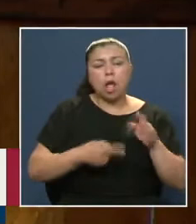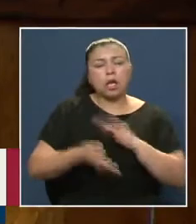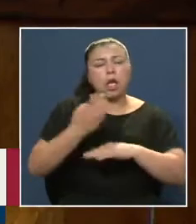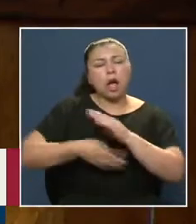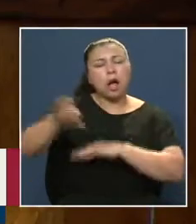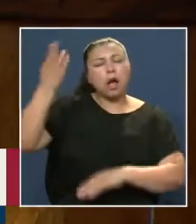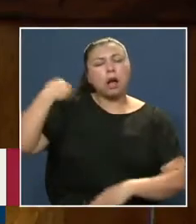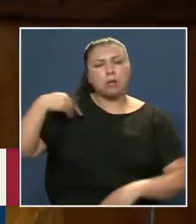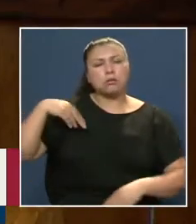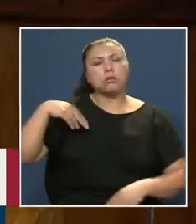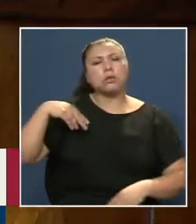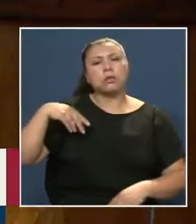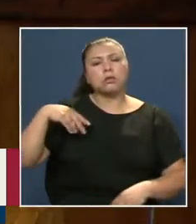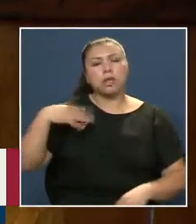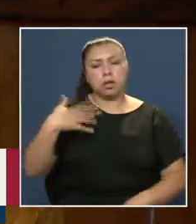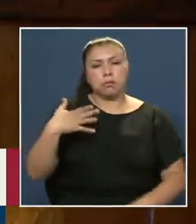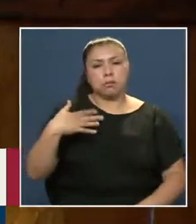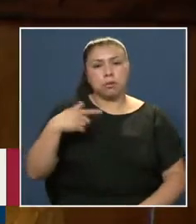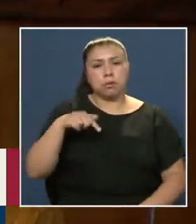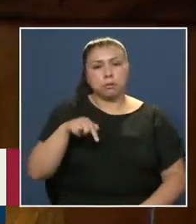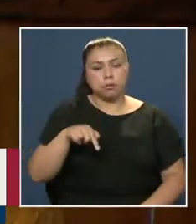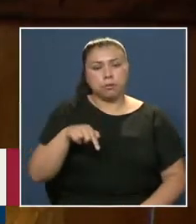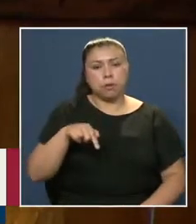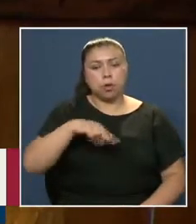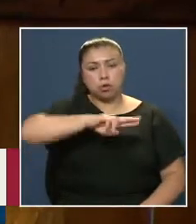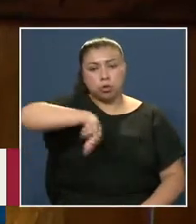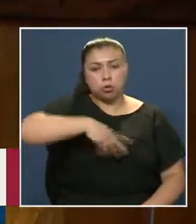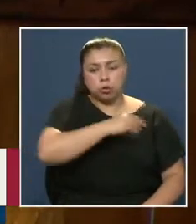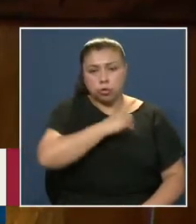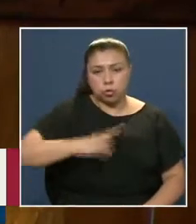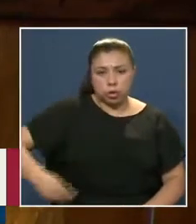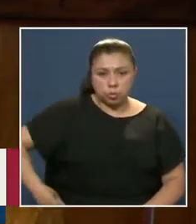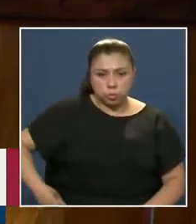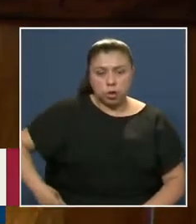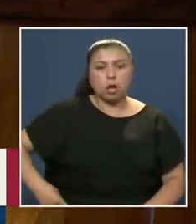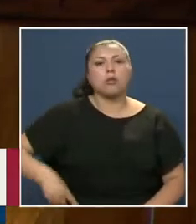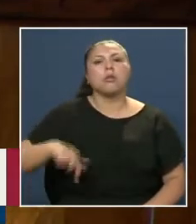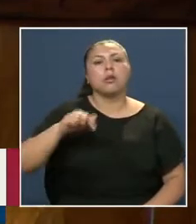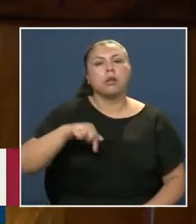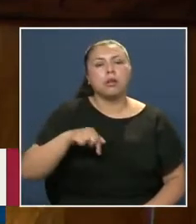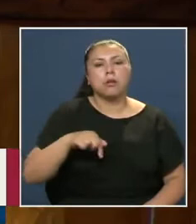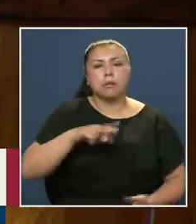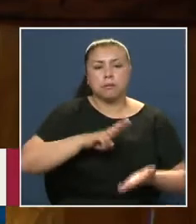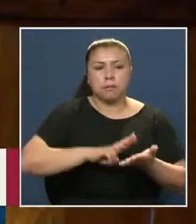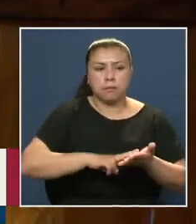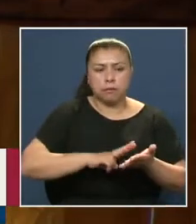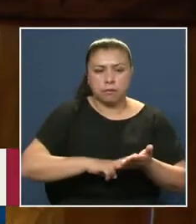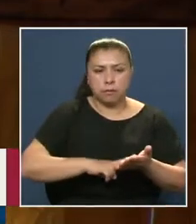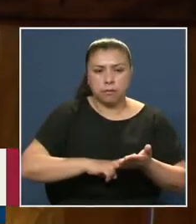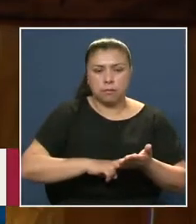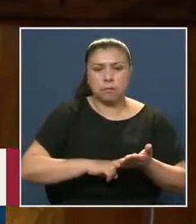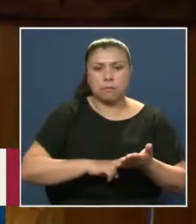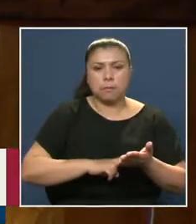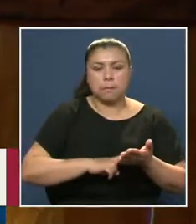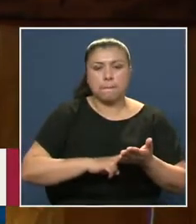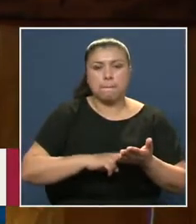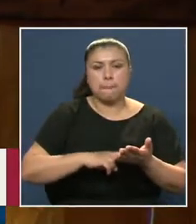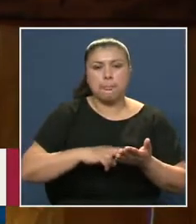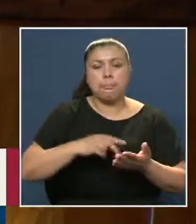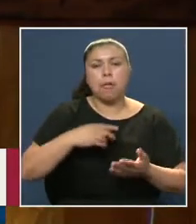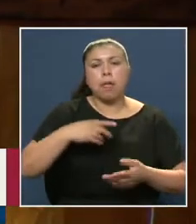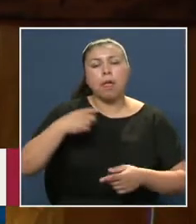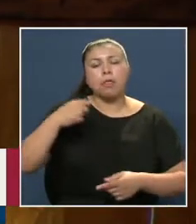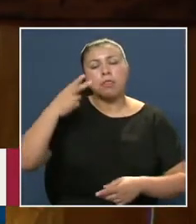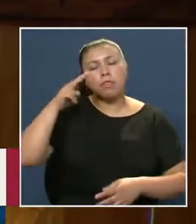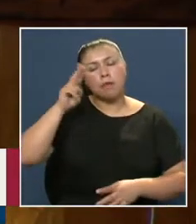época Por ello Nosotros como parlamentarios Y de alguna manera Herederos De esta brillante impronta Debemos mirar La